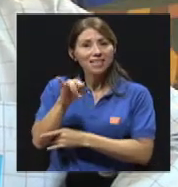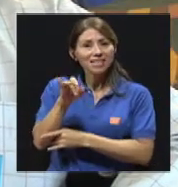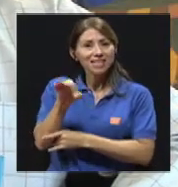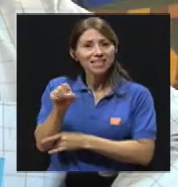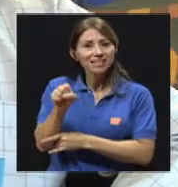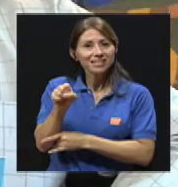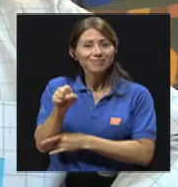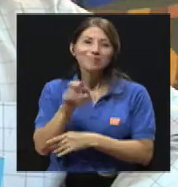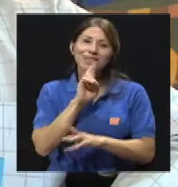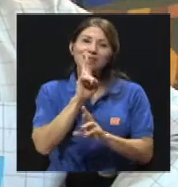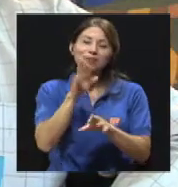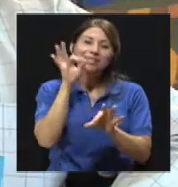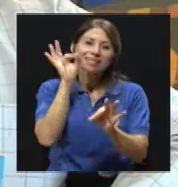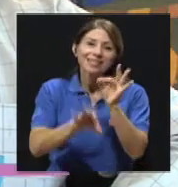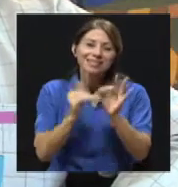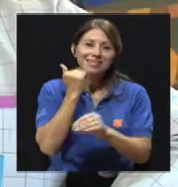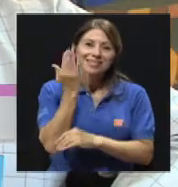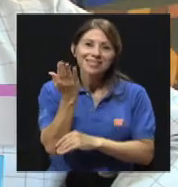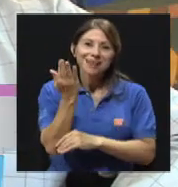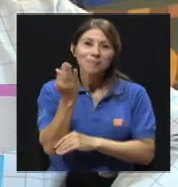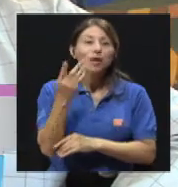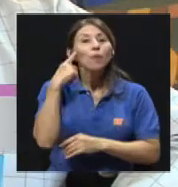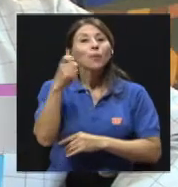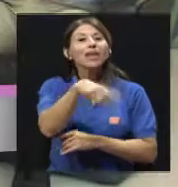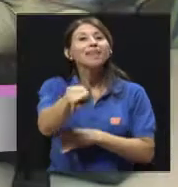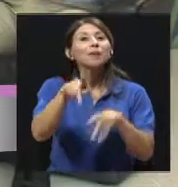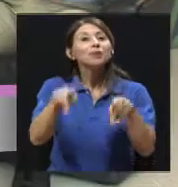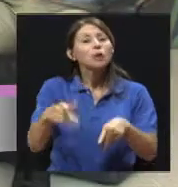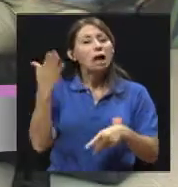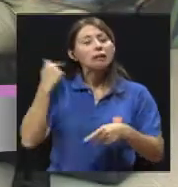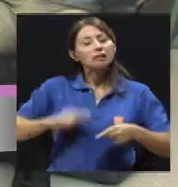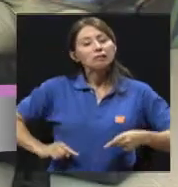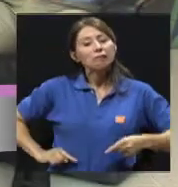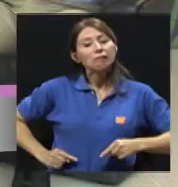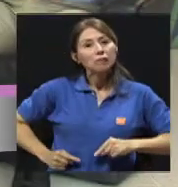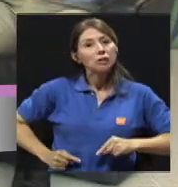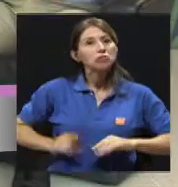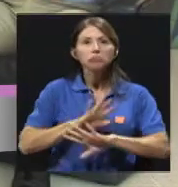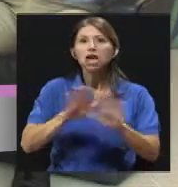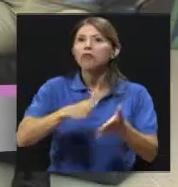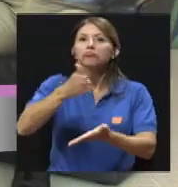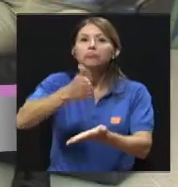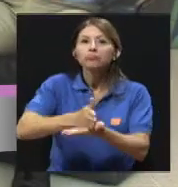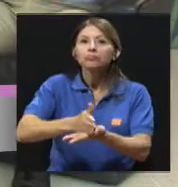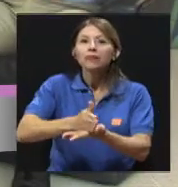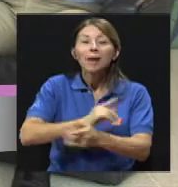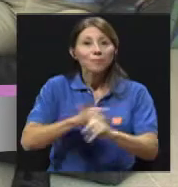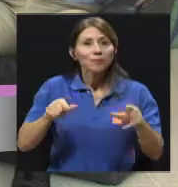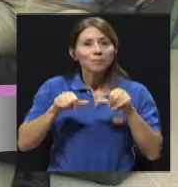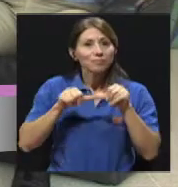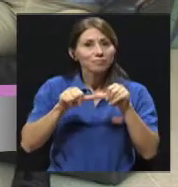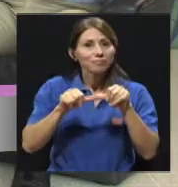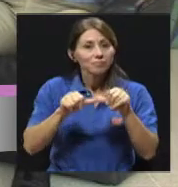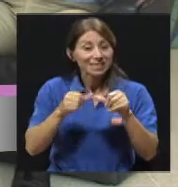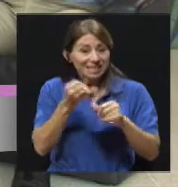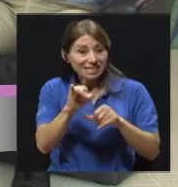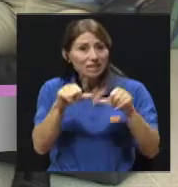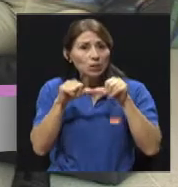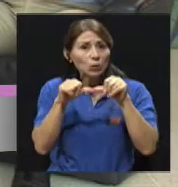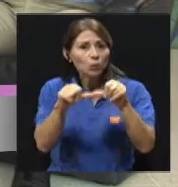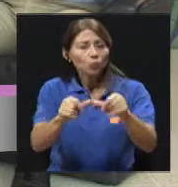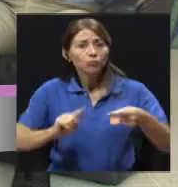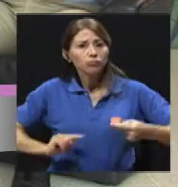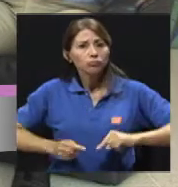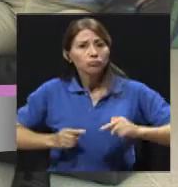Al que no se les quitó el dolor, es al que tenemos que observar, tenemos que estudiarlo para tratar de establecer un diagnóstico. Entonces, el